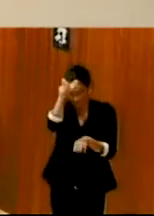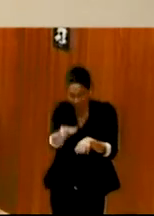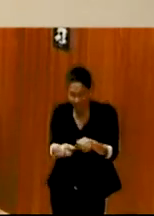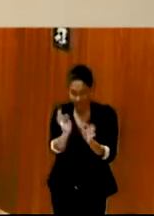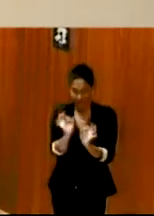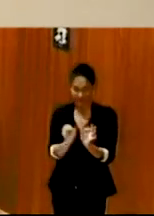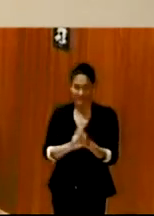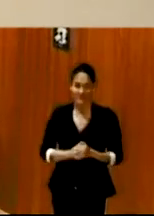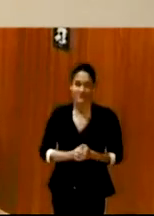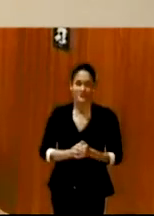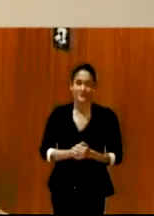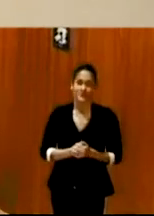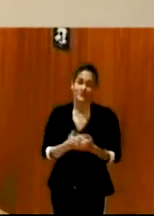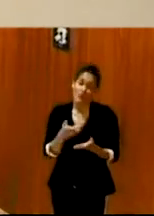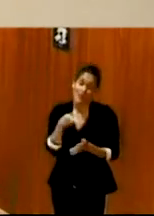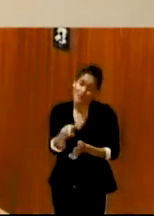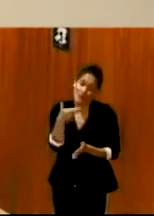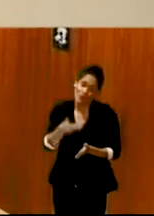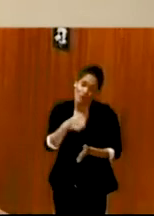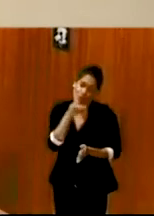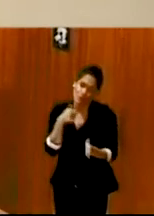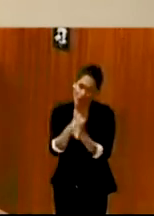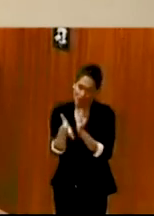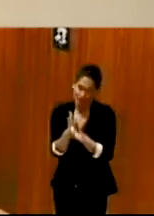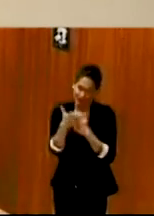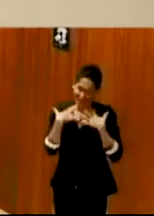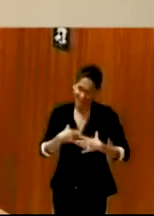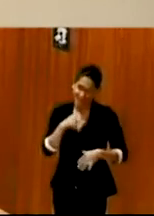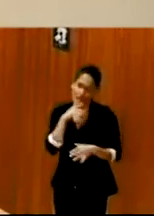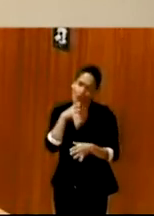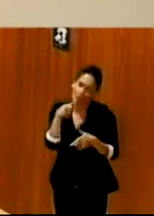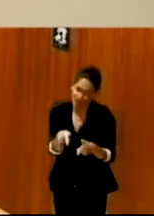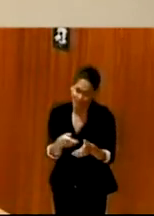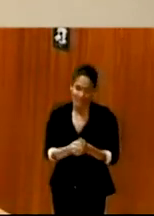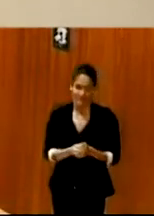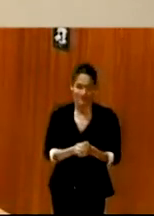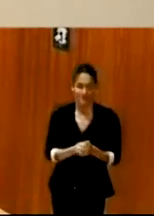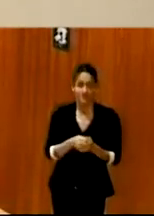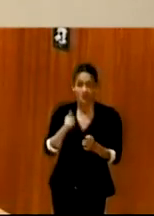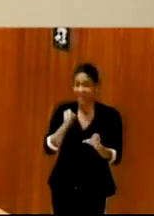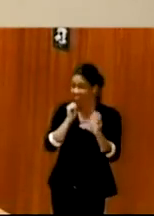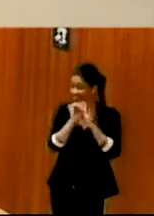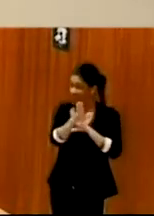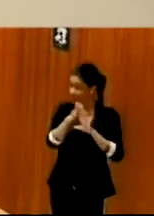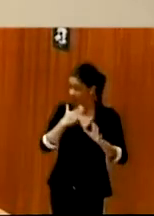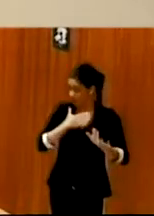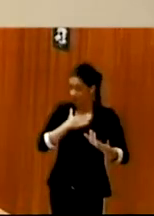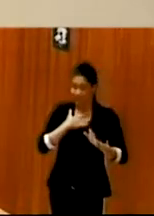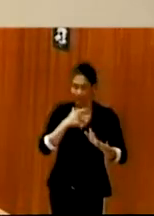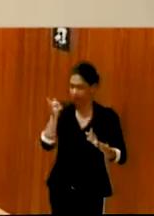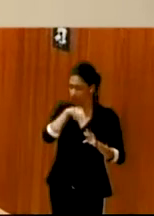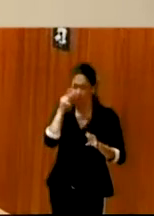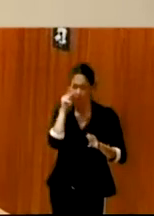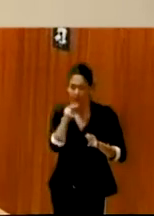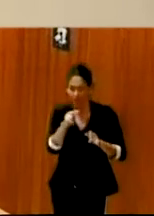que también lo puedan saber las personas ciegas. Y todas mis diapositivas vais a ver que en la parte de abajo